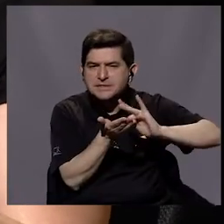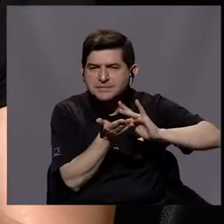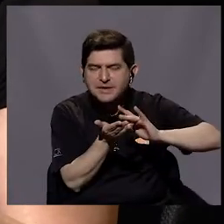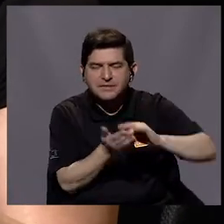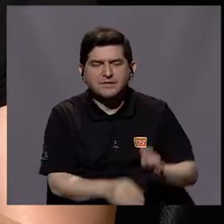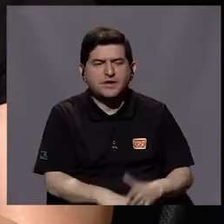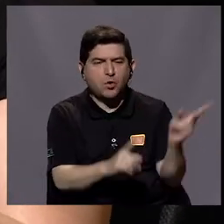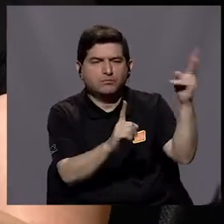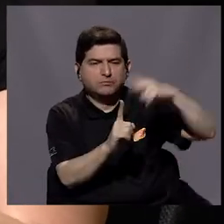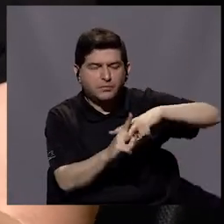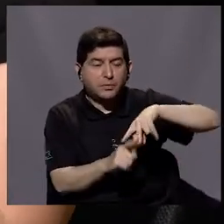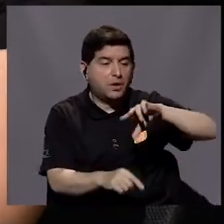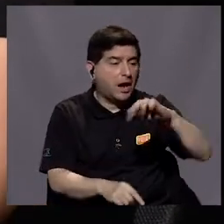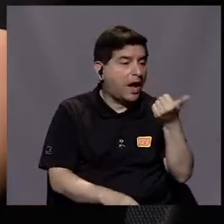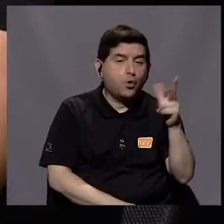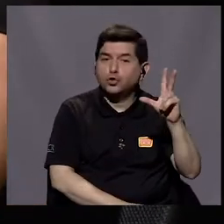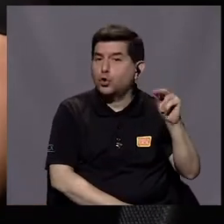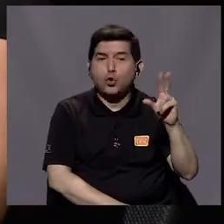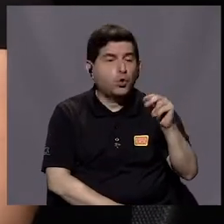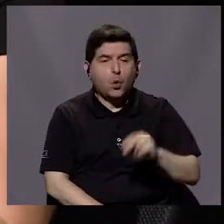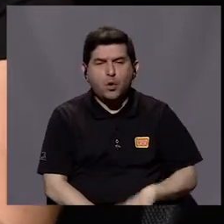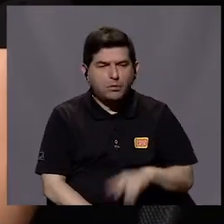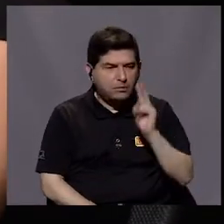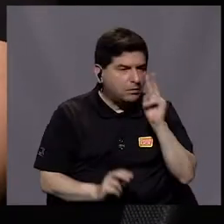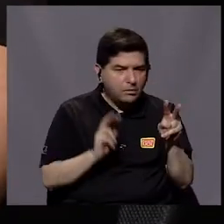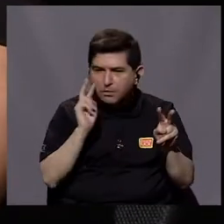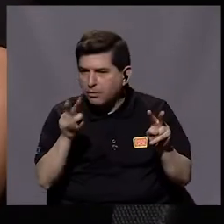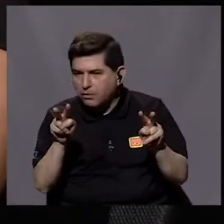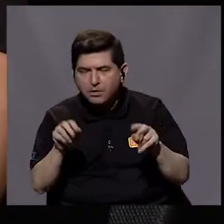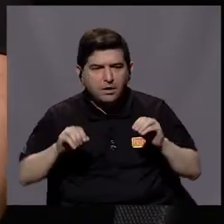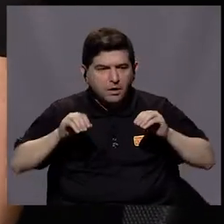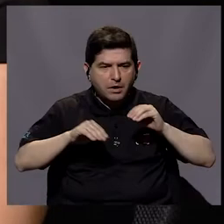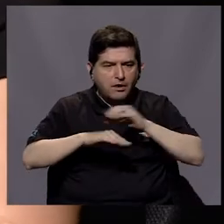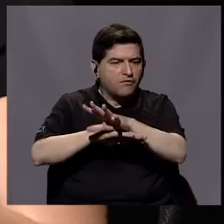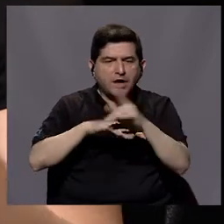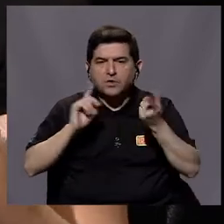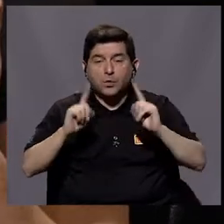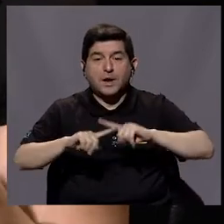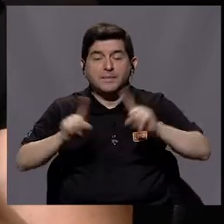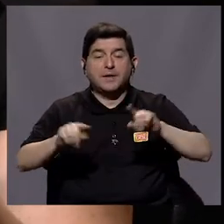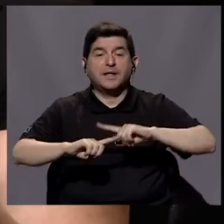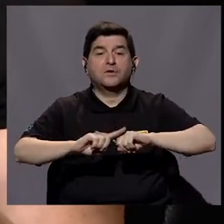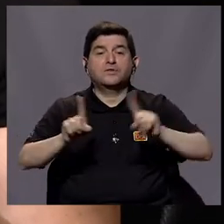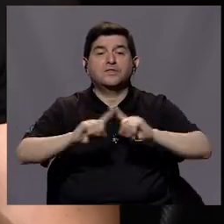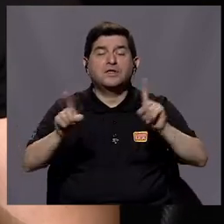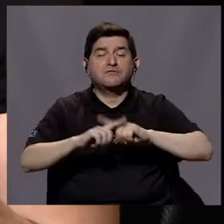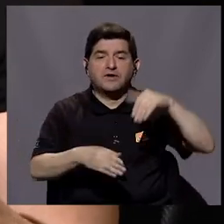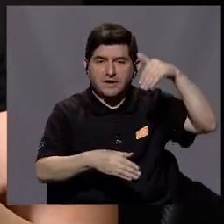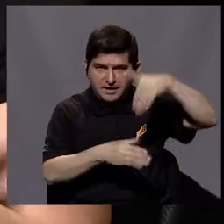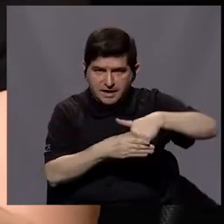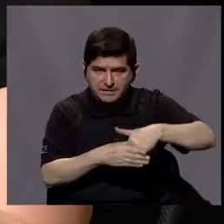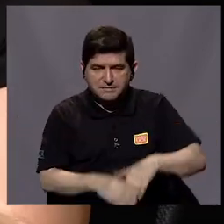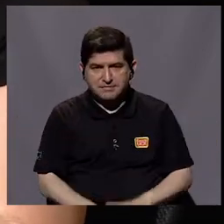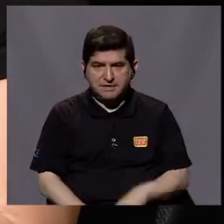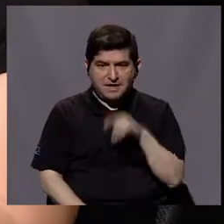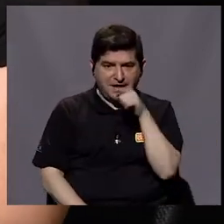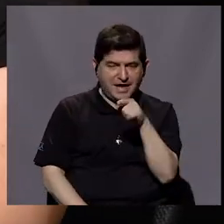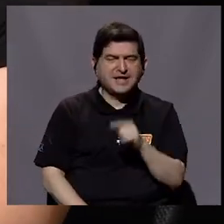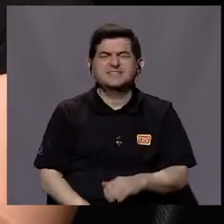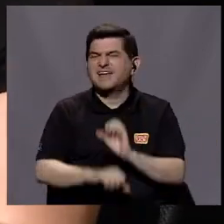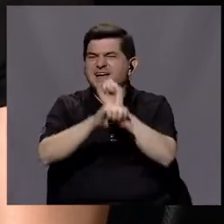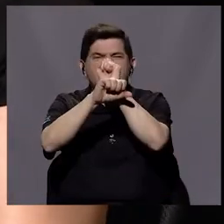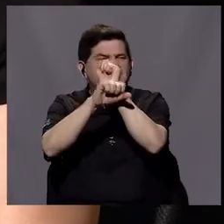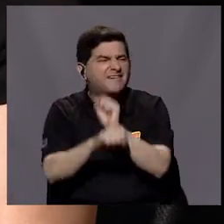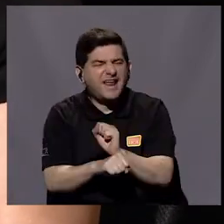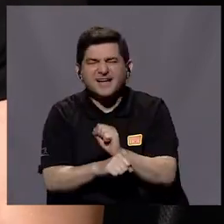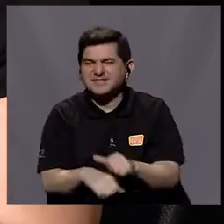medicamento nuevo y a otra población no se lo da y ve cuál es el efecto que tiene. Pero hay otras intervenciones, esas prácticamente como